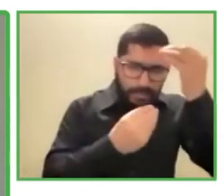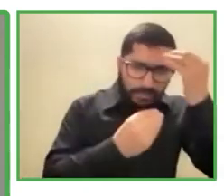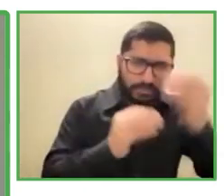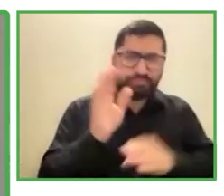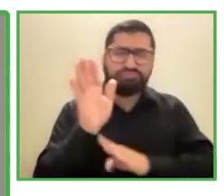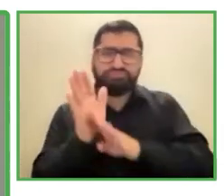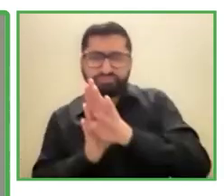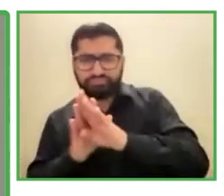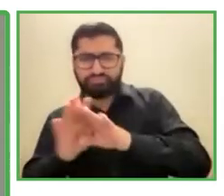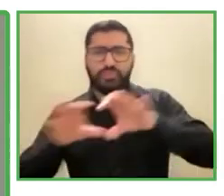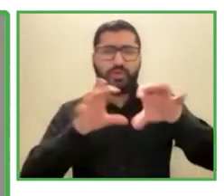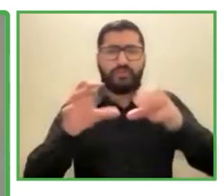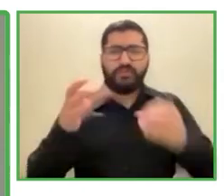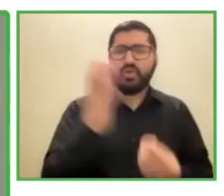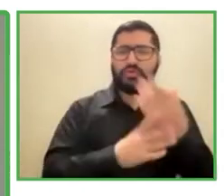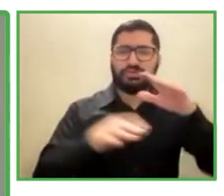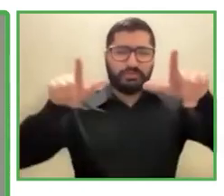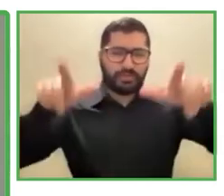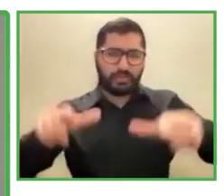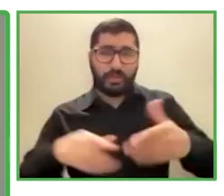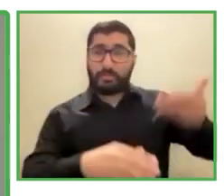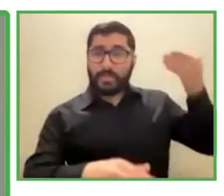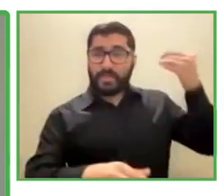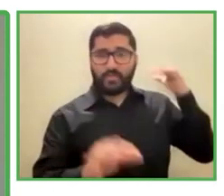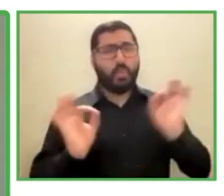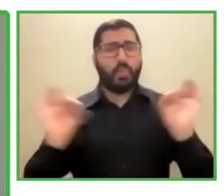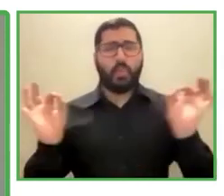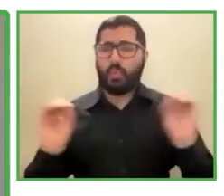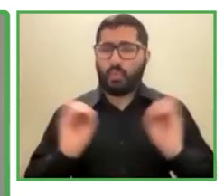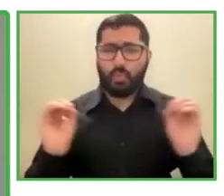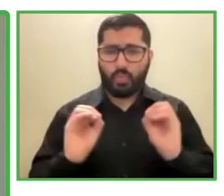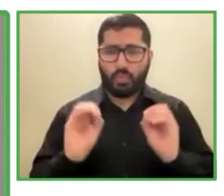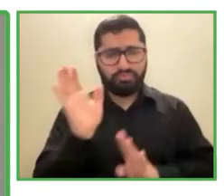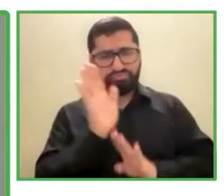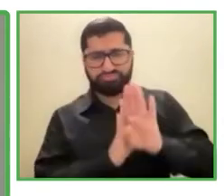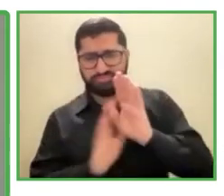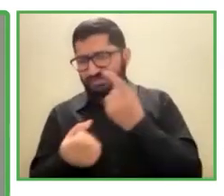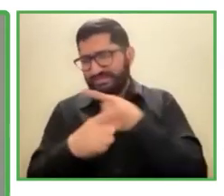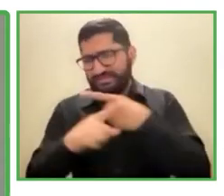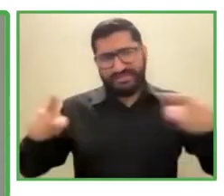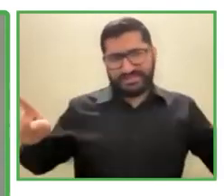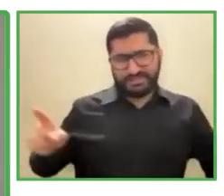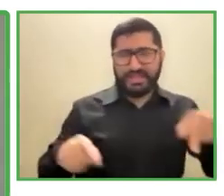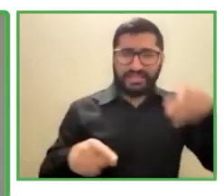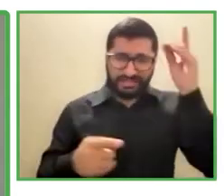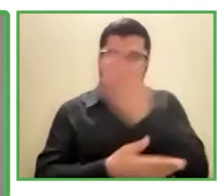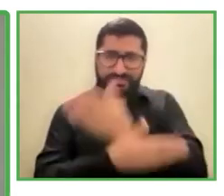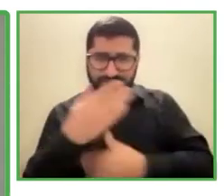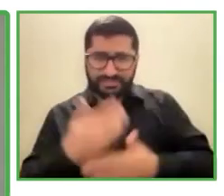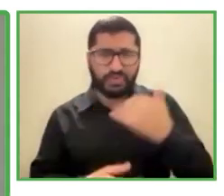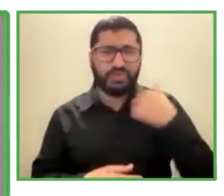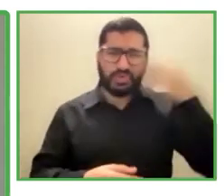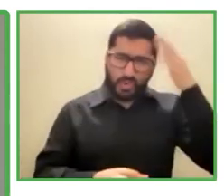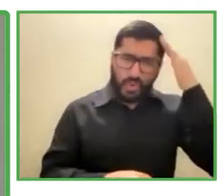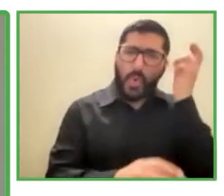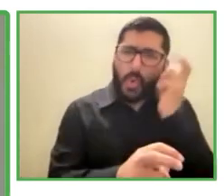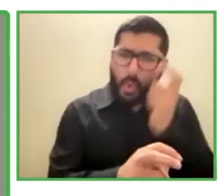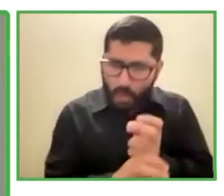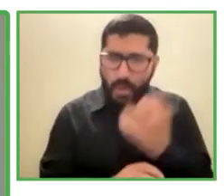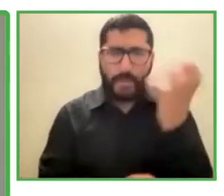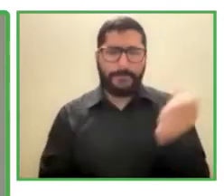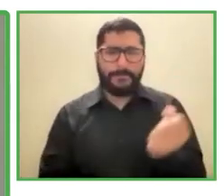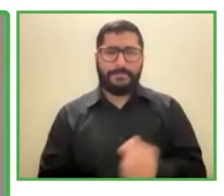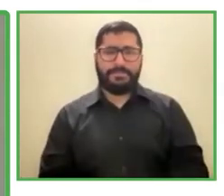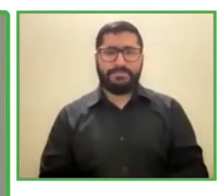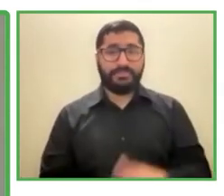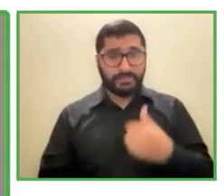sido capaz de desarrollarme por las diferentes dificultades que he enfrentado. El ser capaz de ayudar a la comunidad discapacitada, de